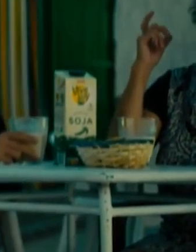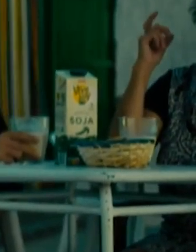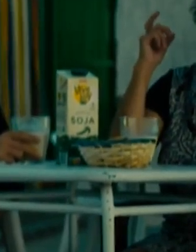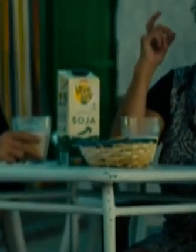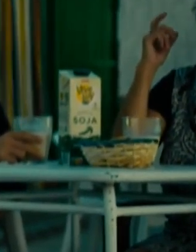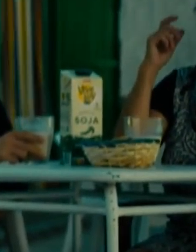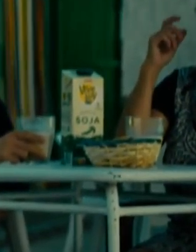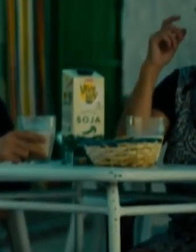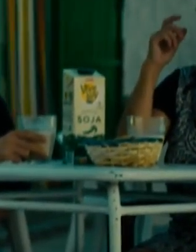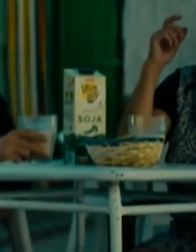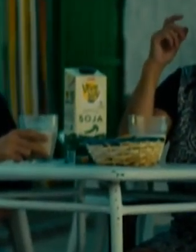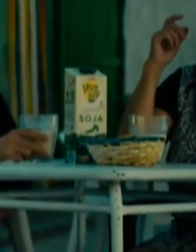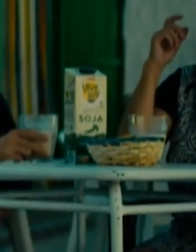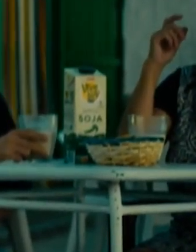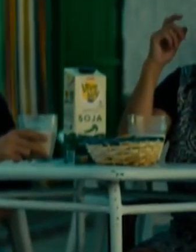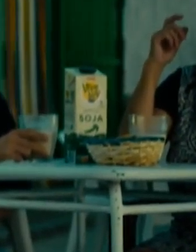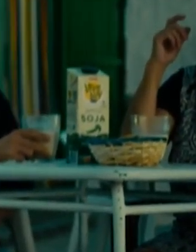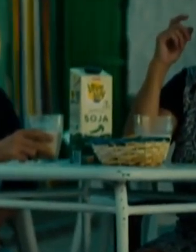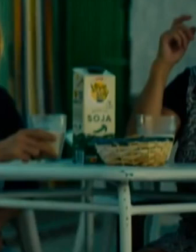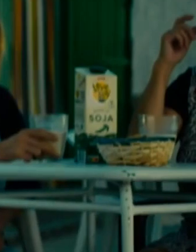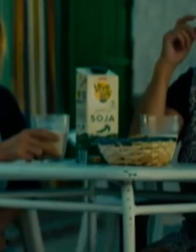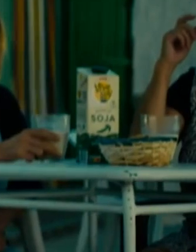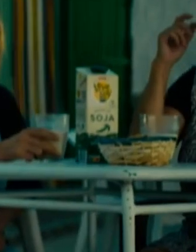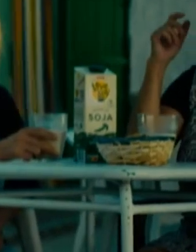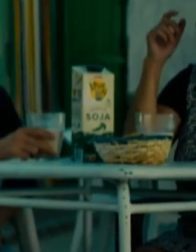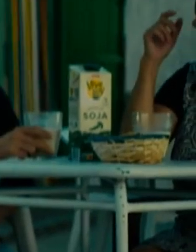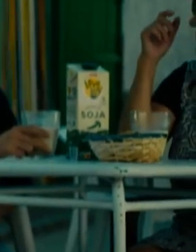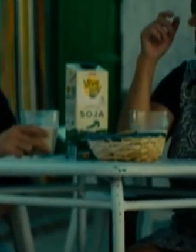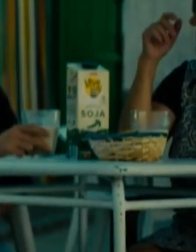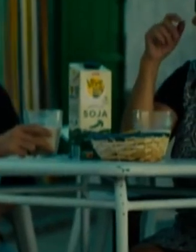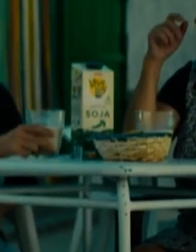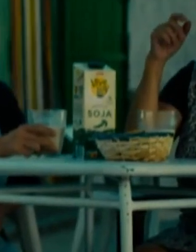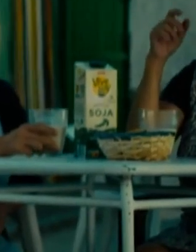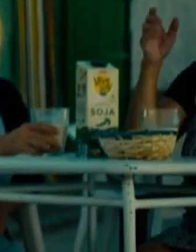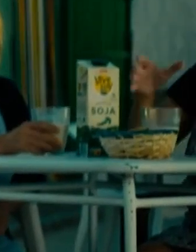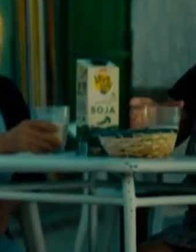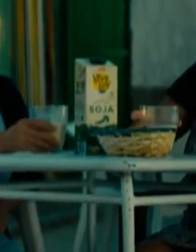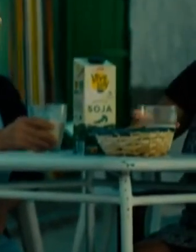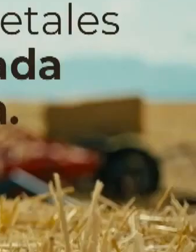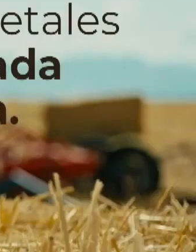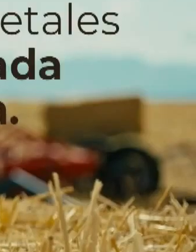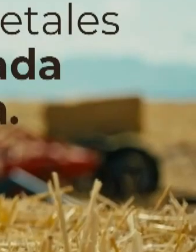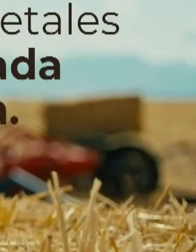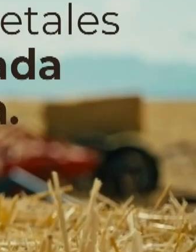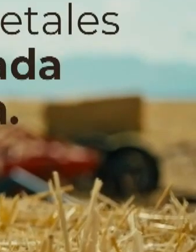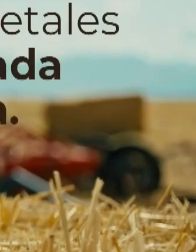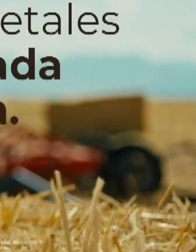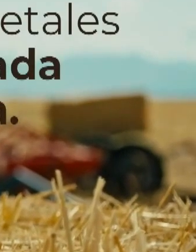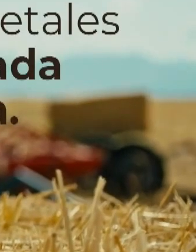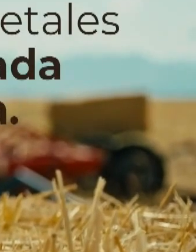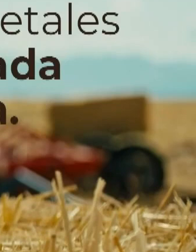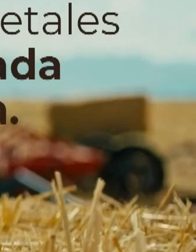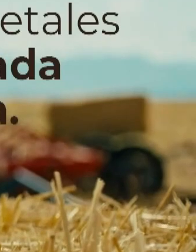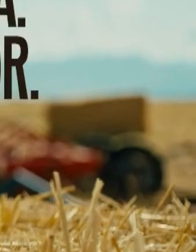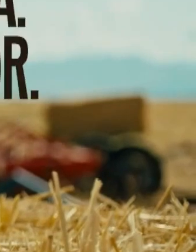flecitarinos estos saben lo que dicen. Está buenísimo. Normal, es de aquí, está bueno. La única marca de bebidas